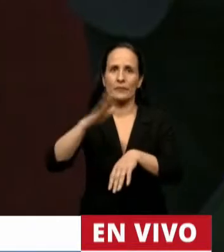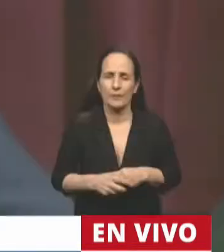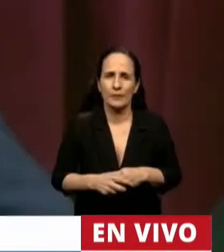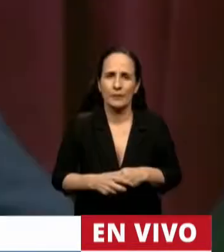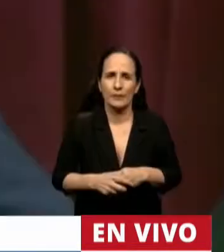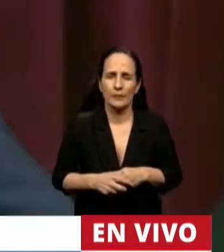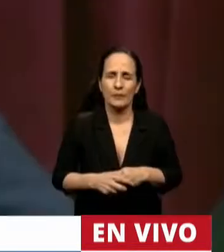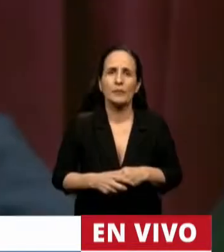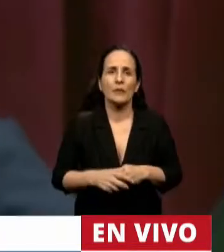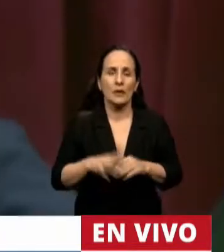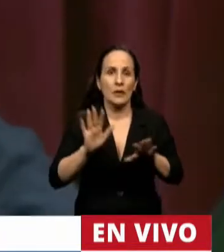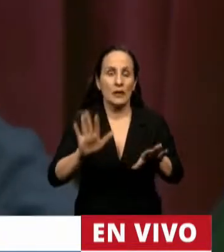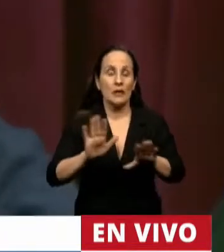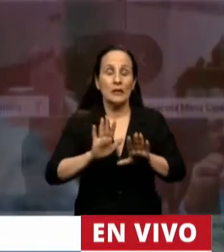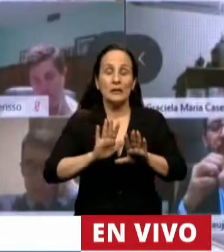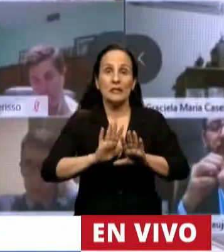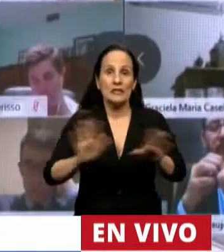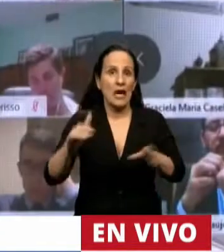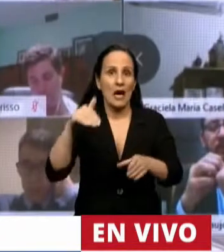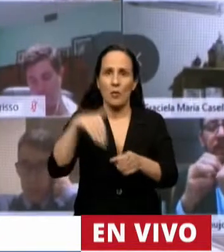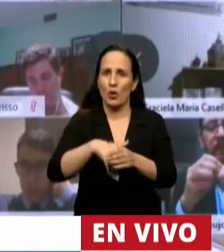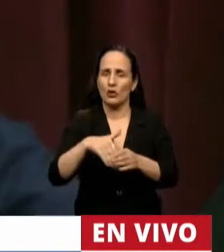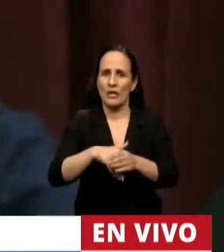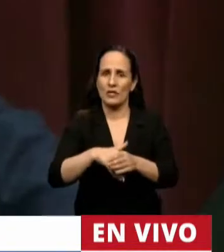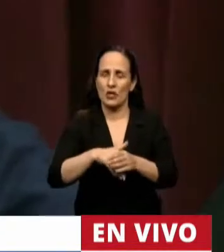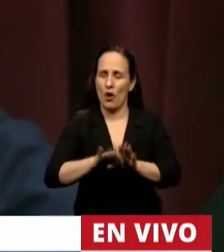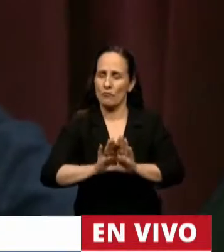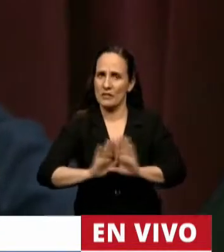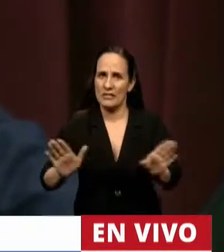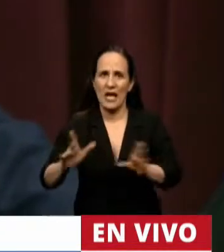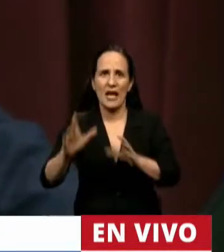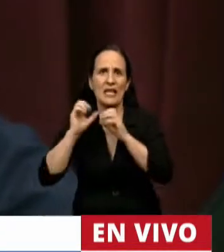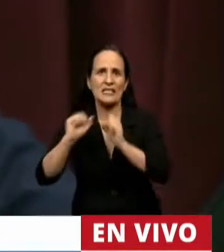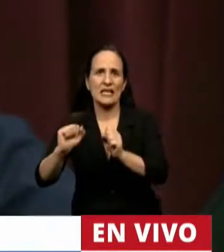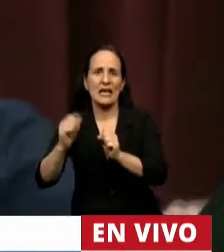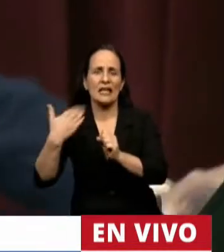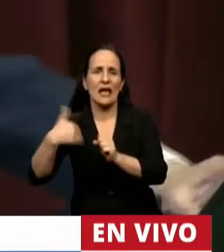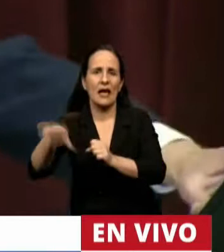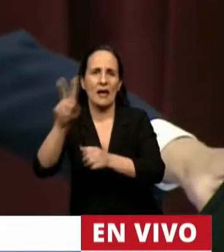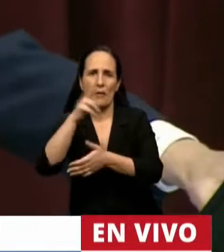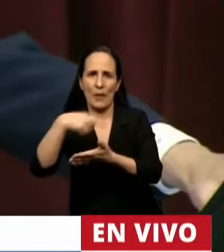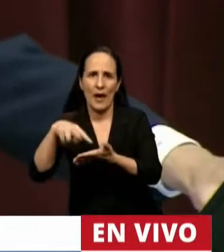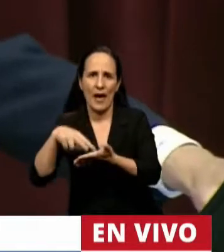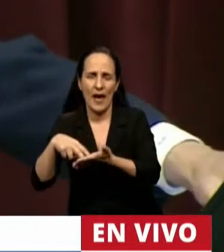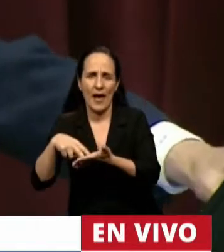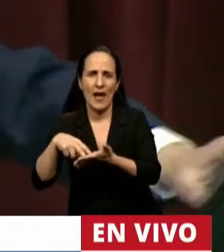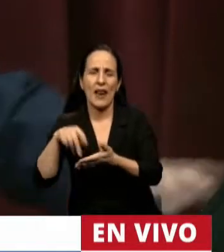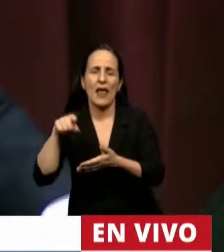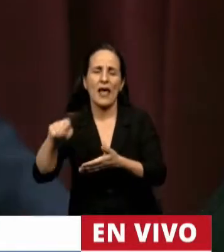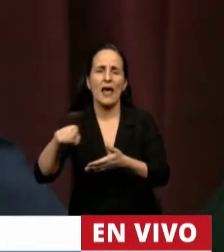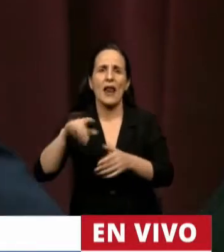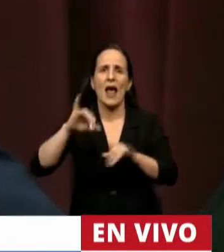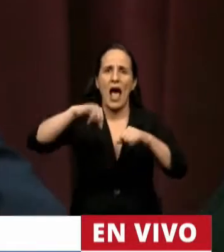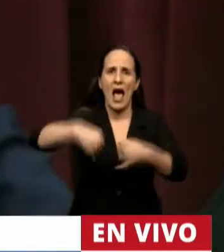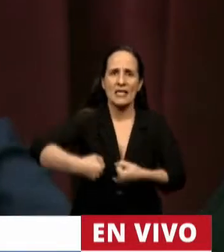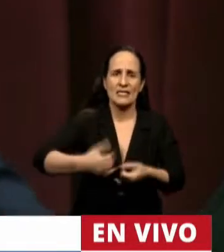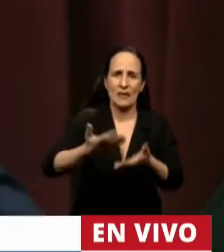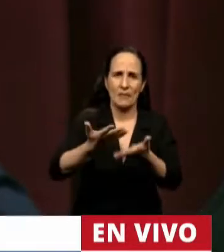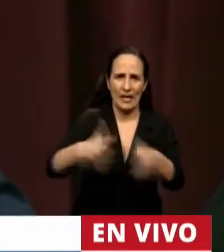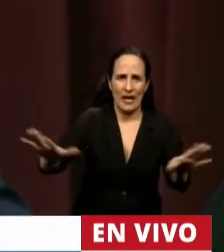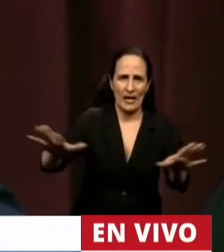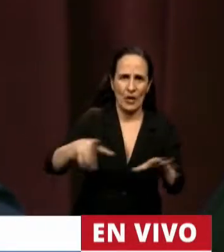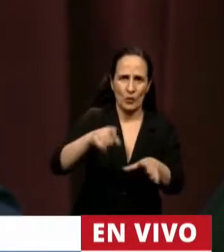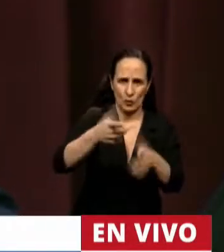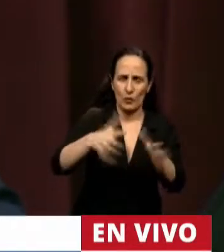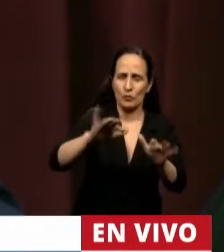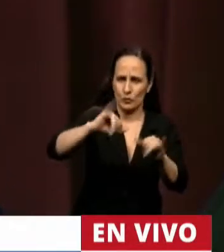se cierra la votación por secretaría se dará lectura a la aceptación de la renuncia